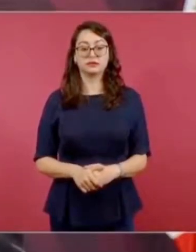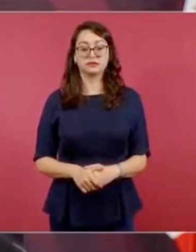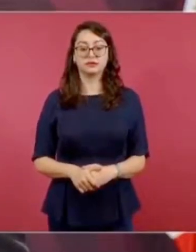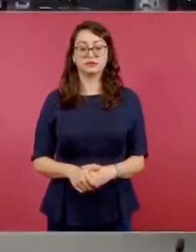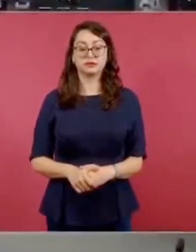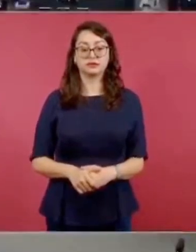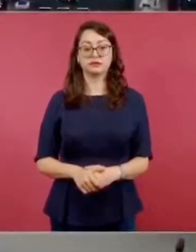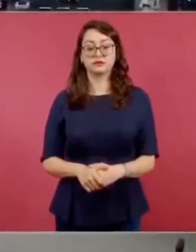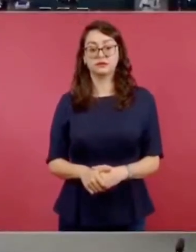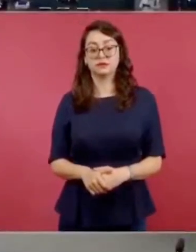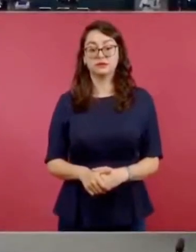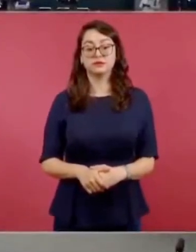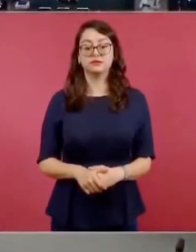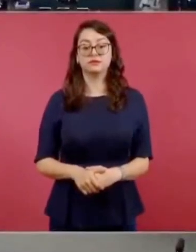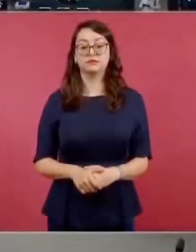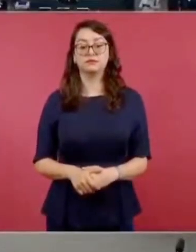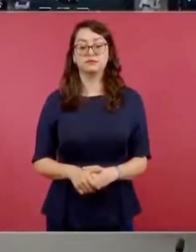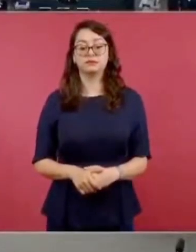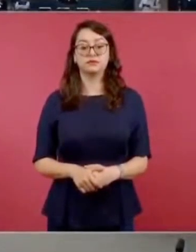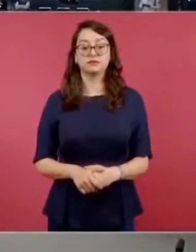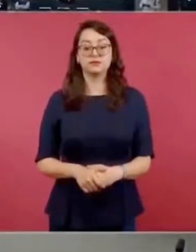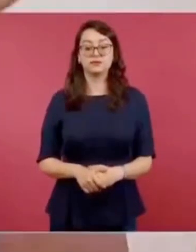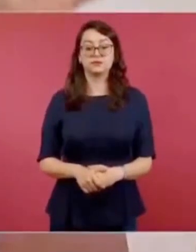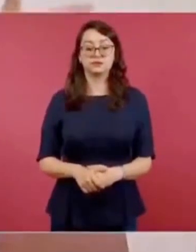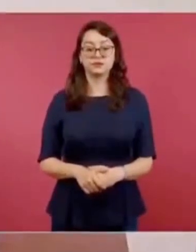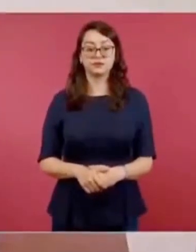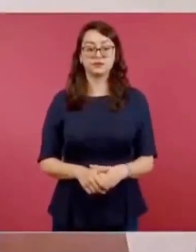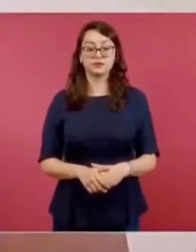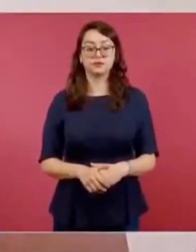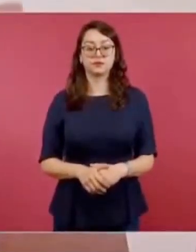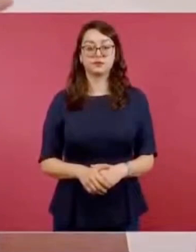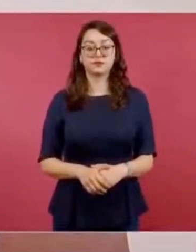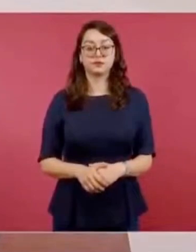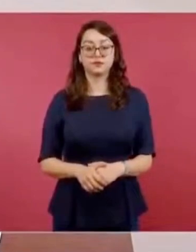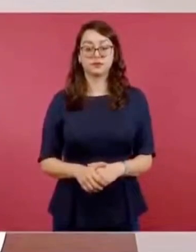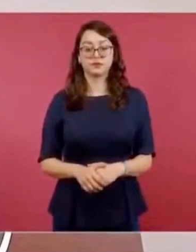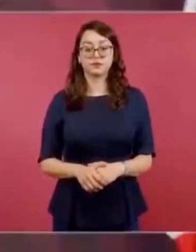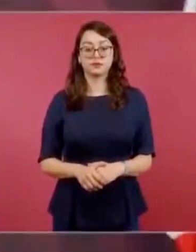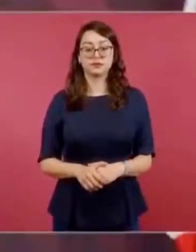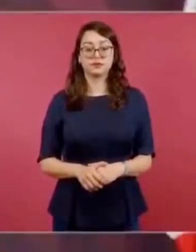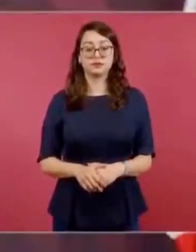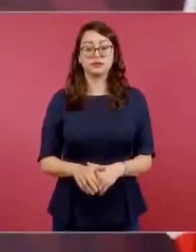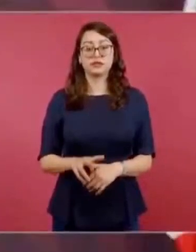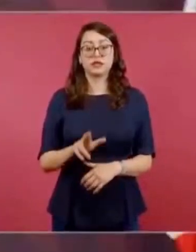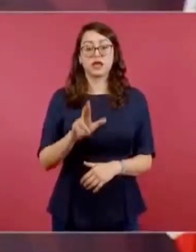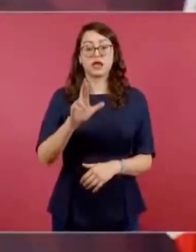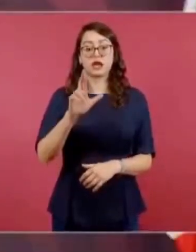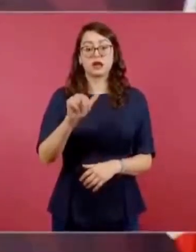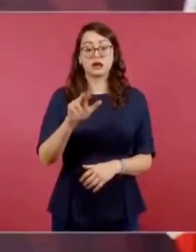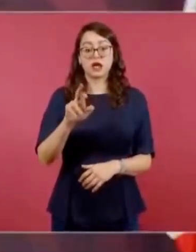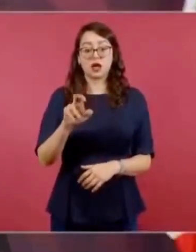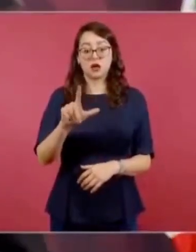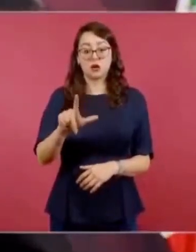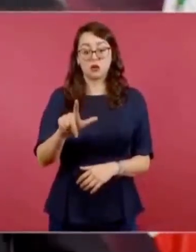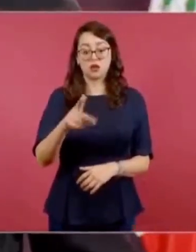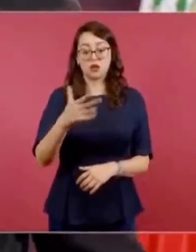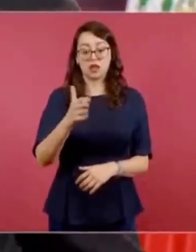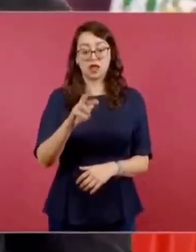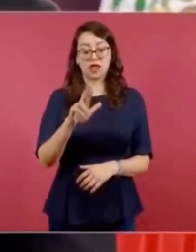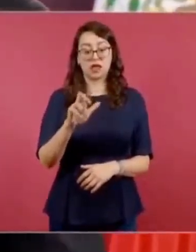Herrera Márquez, esta es otra versión,